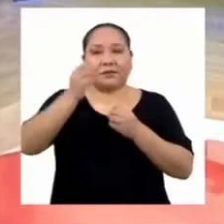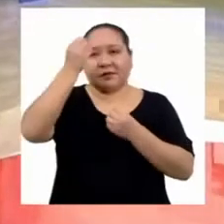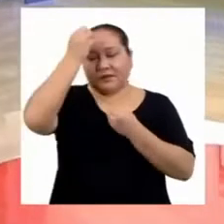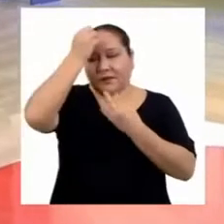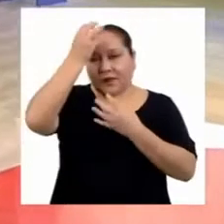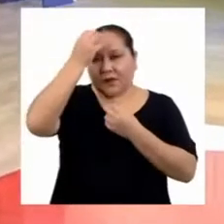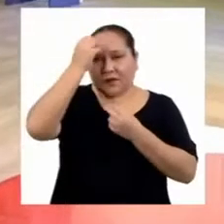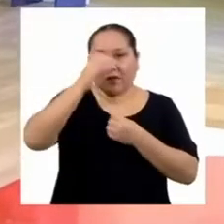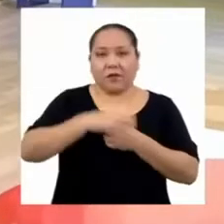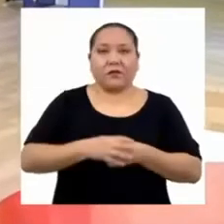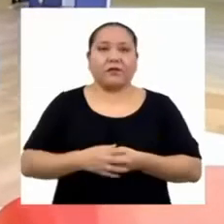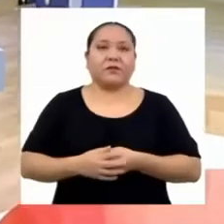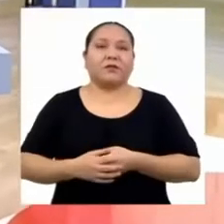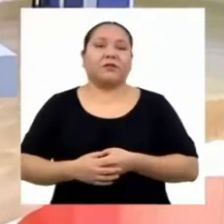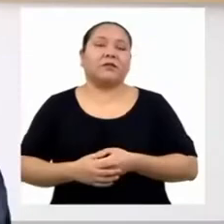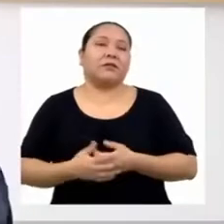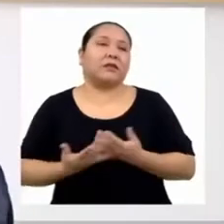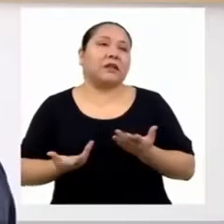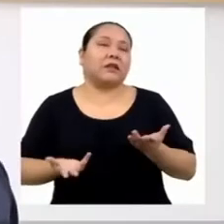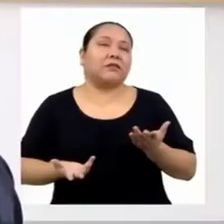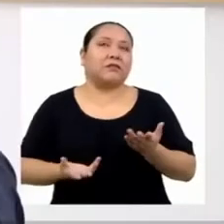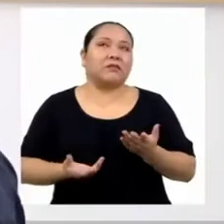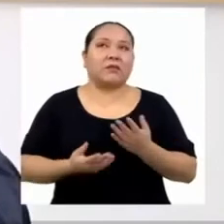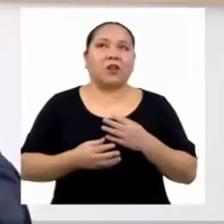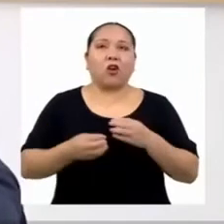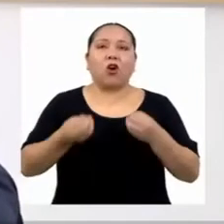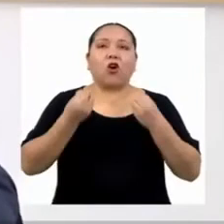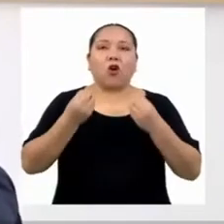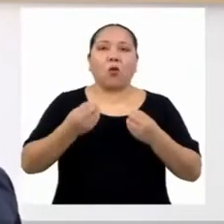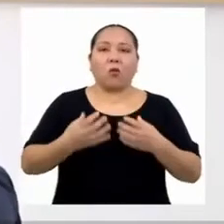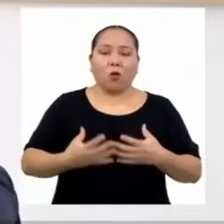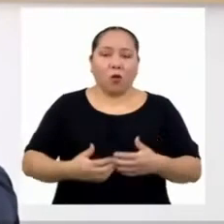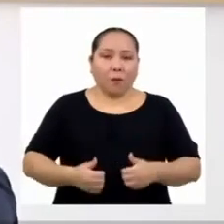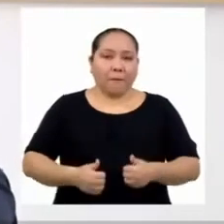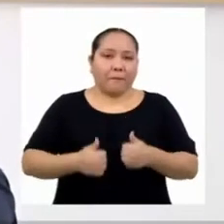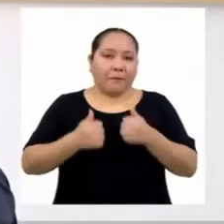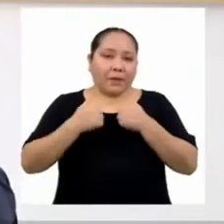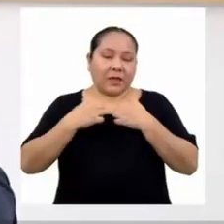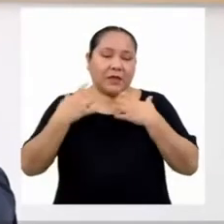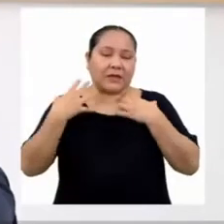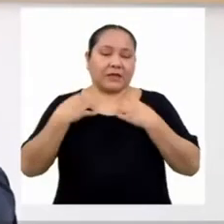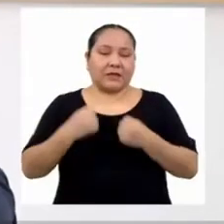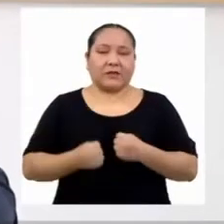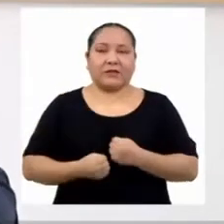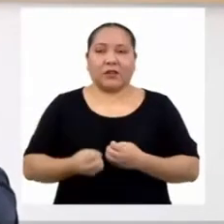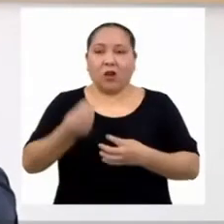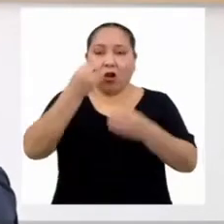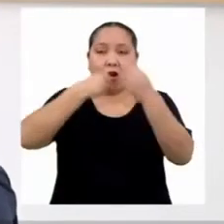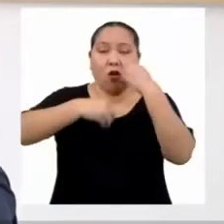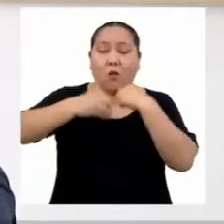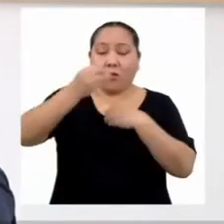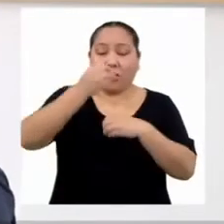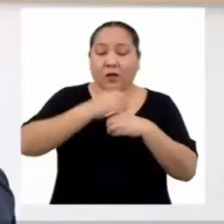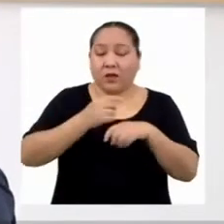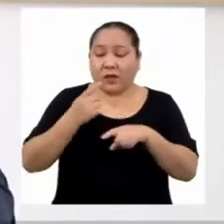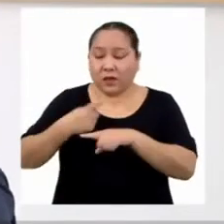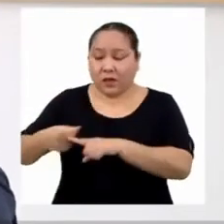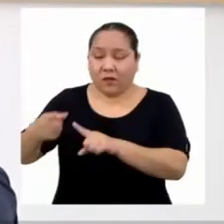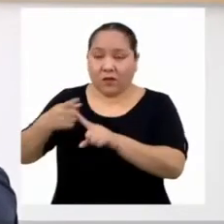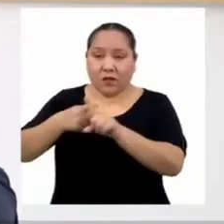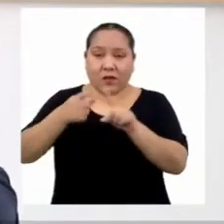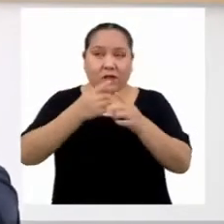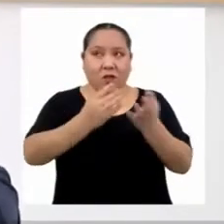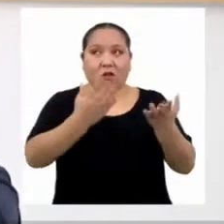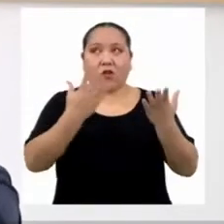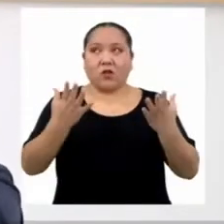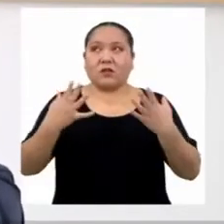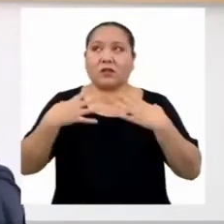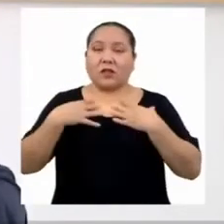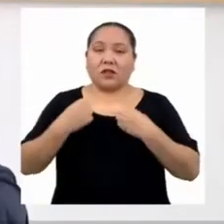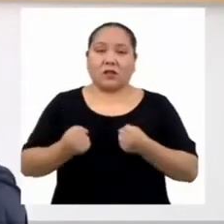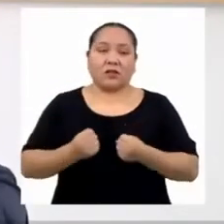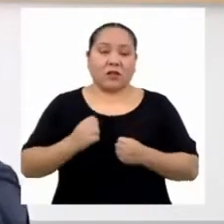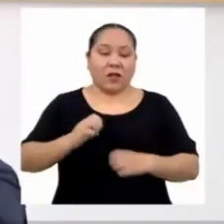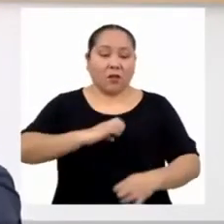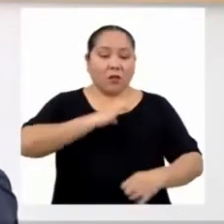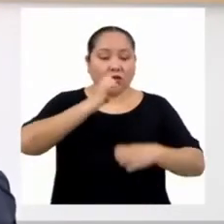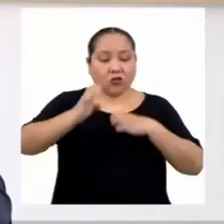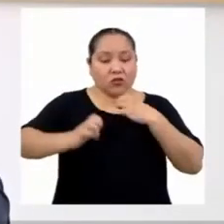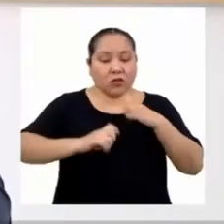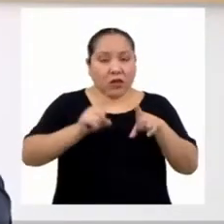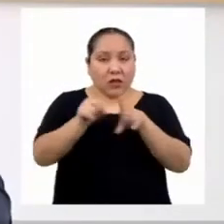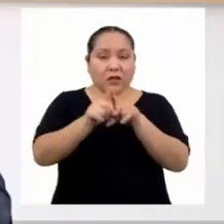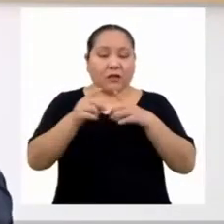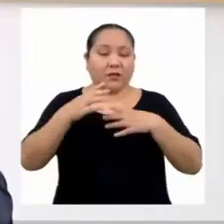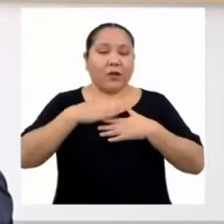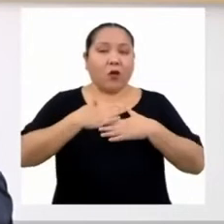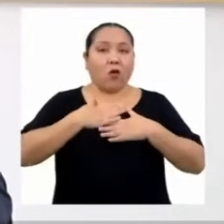hábitos de vida saludable. Es decir, alimentarse bien y seguir una serie de hábitos saludables a nivel emocional y físico,